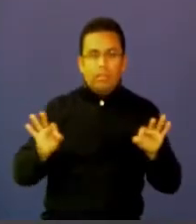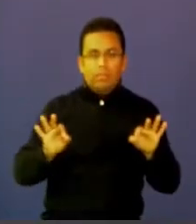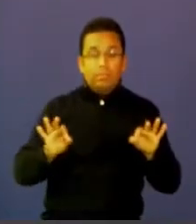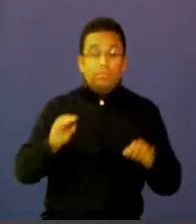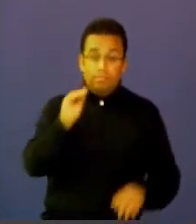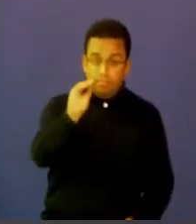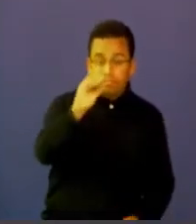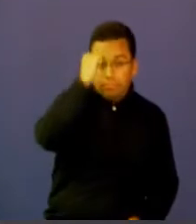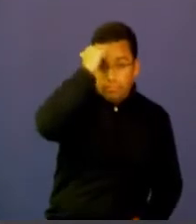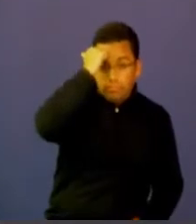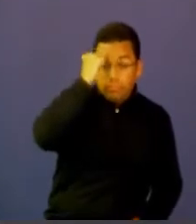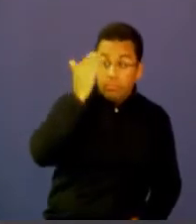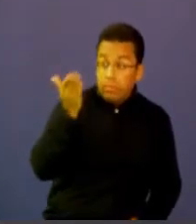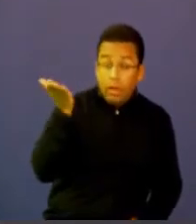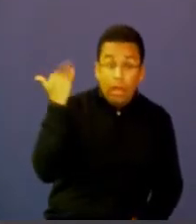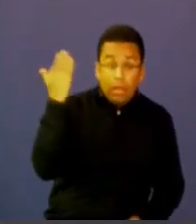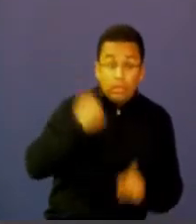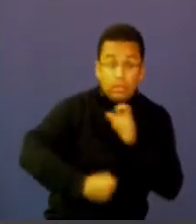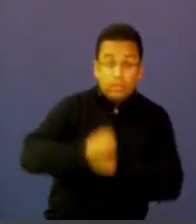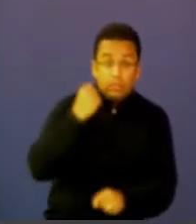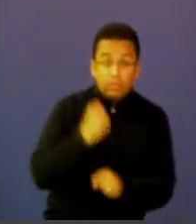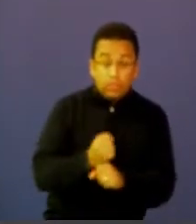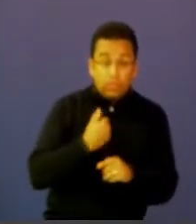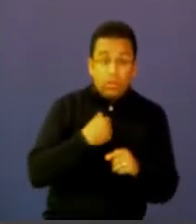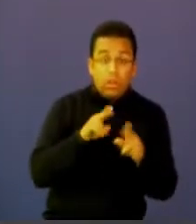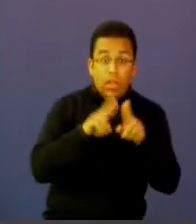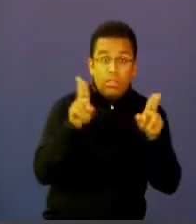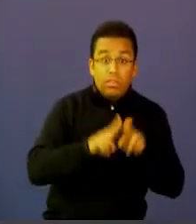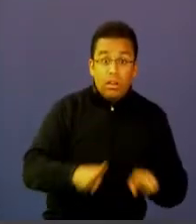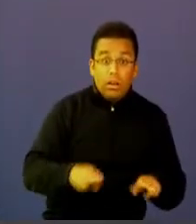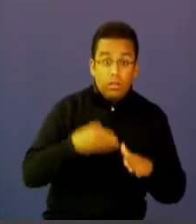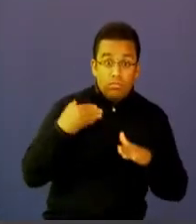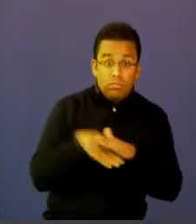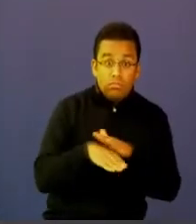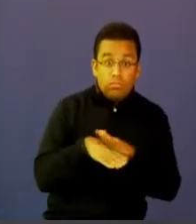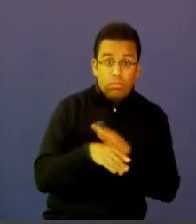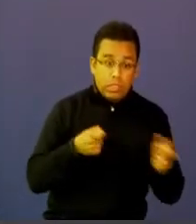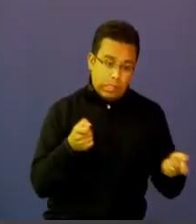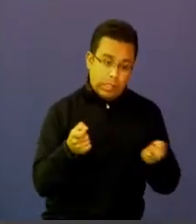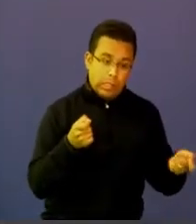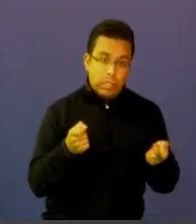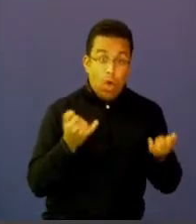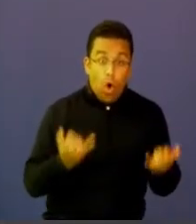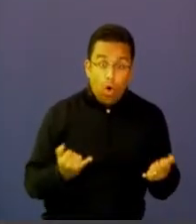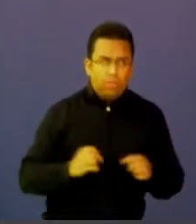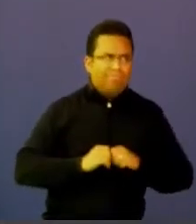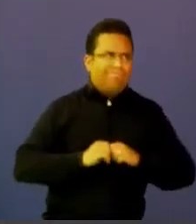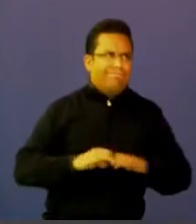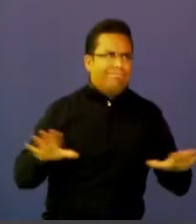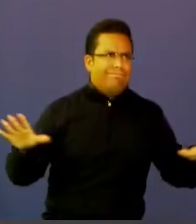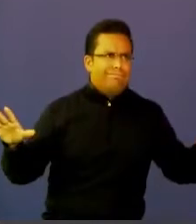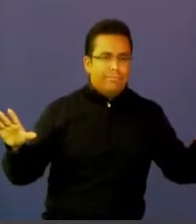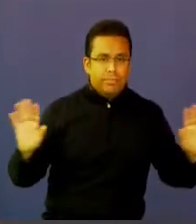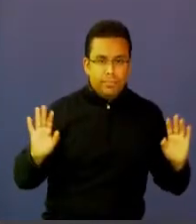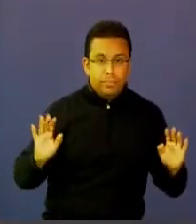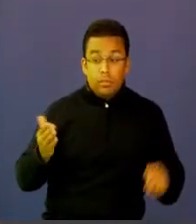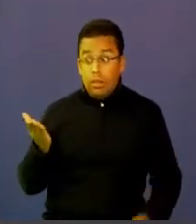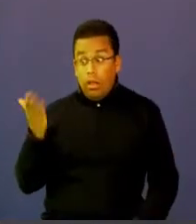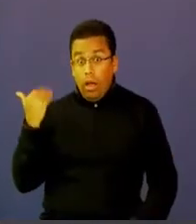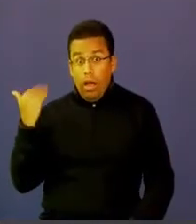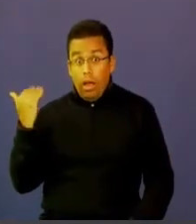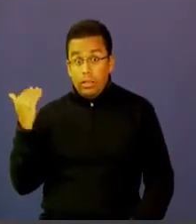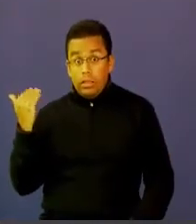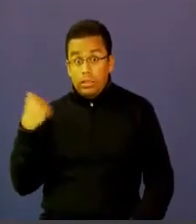el acceso a Internet estaba controlado. Hoy el acceso a Internet es masivo. Hace algunos años el acceso a dispositivos estaba